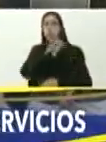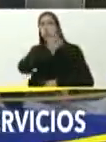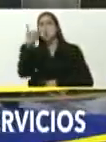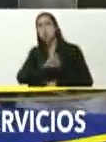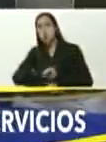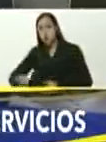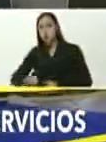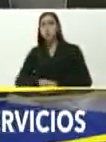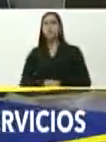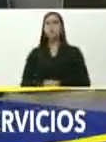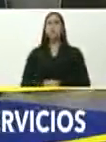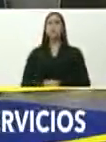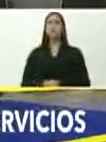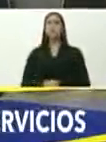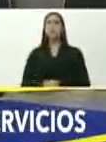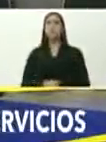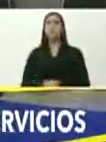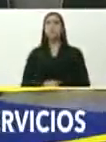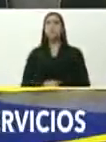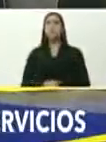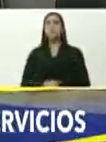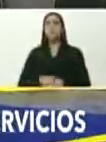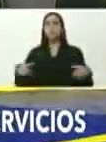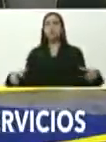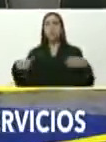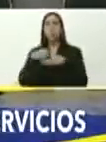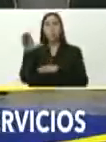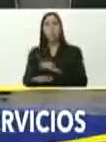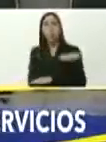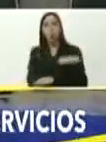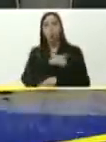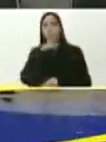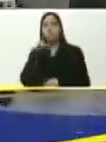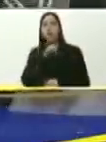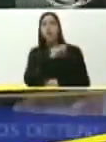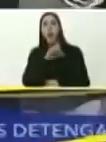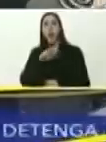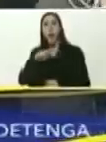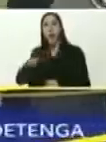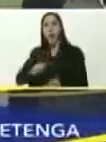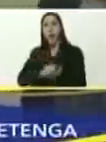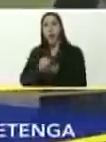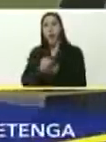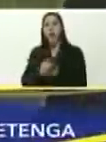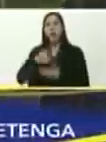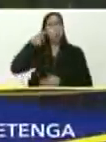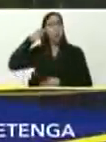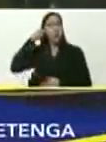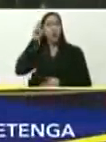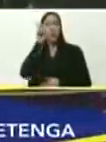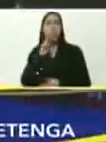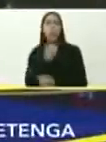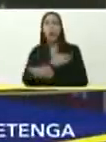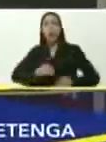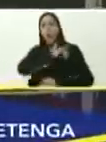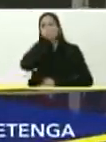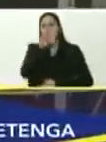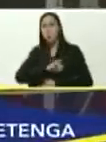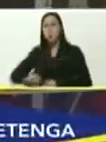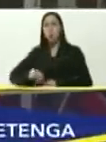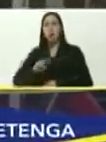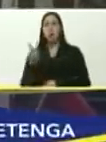sobrenatural, la agrupación Lealtad Gaitera, ¡por la chinita, por el Zulia, por Venezuela!